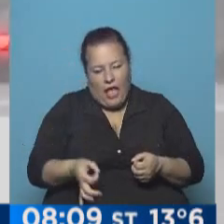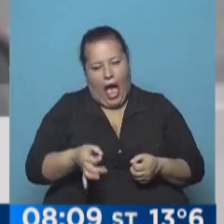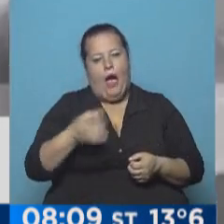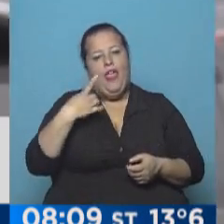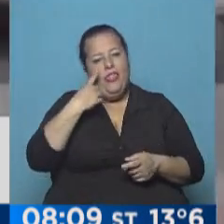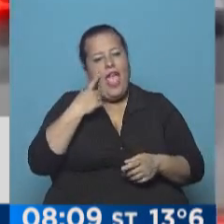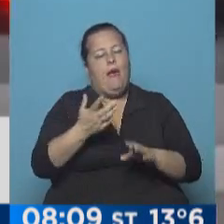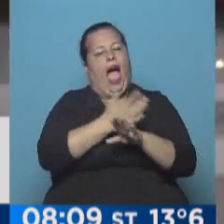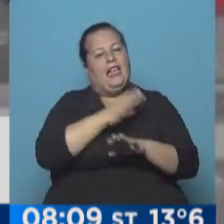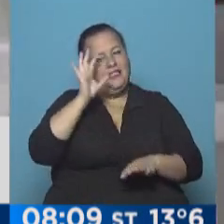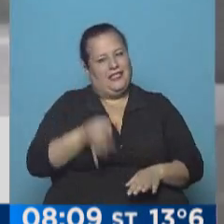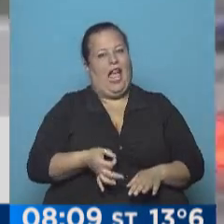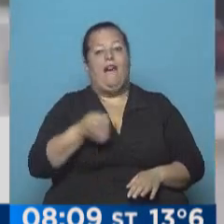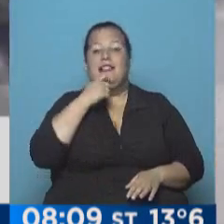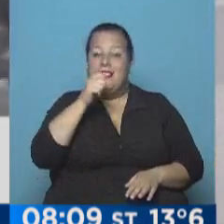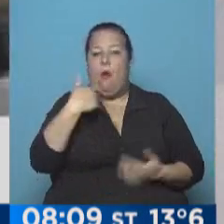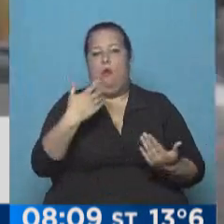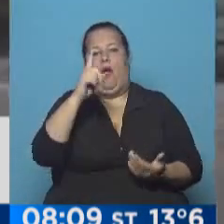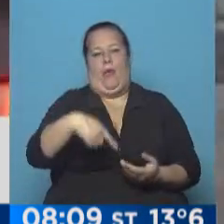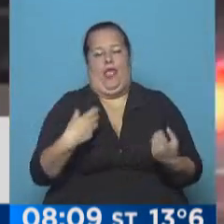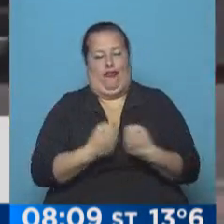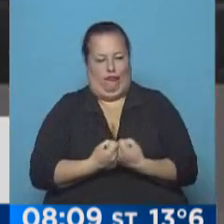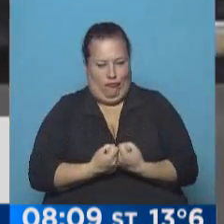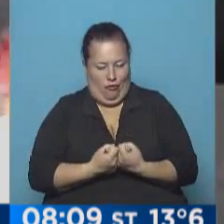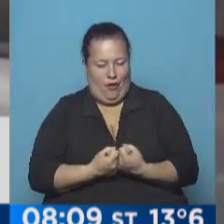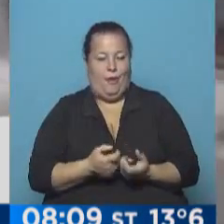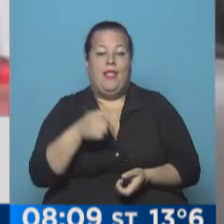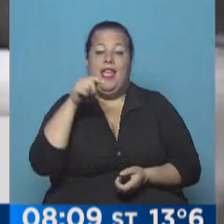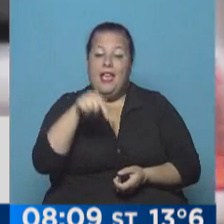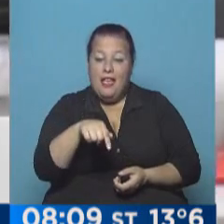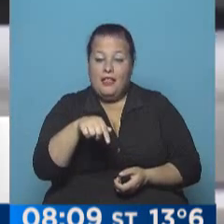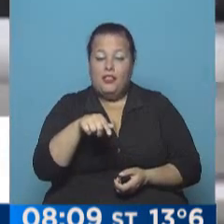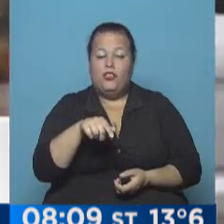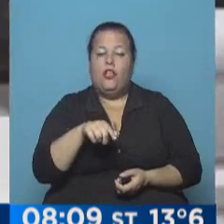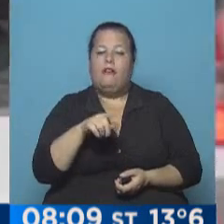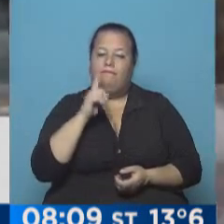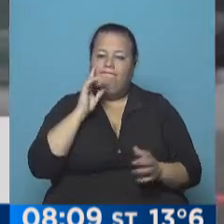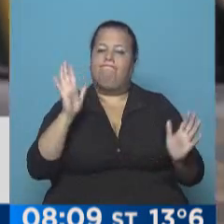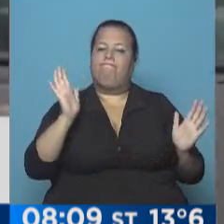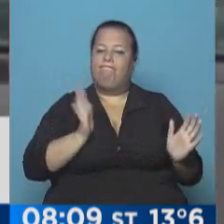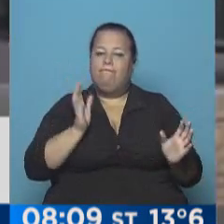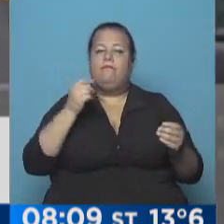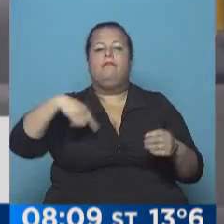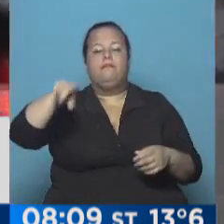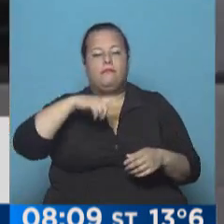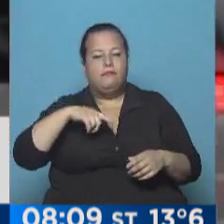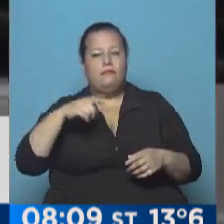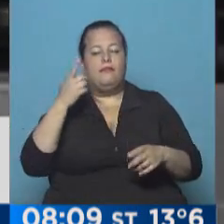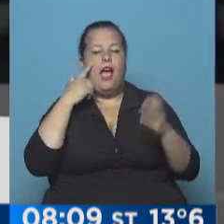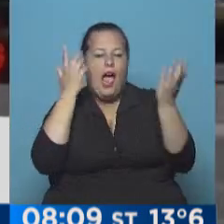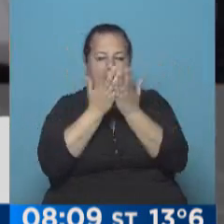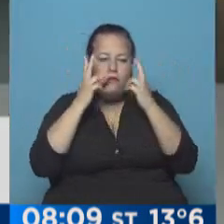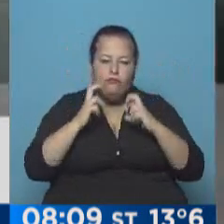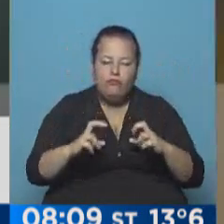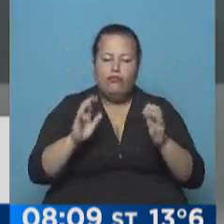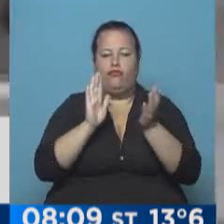tiene que hacerse una idea de que puede provocarlos. Esto alerta sobre todo a quienes hacen estudios